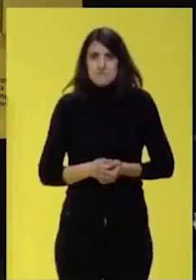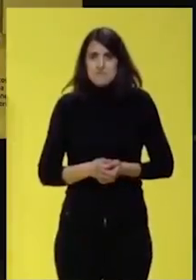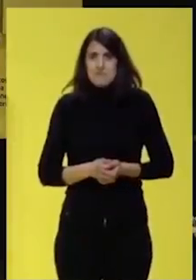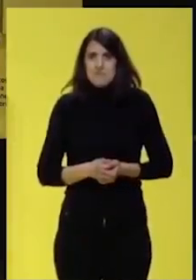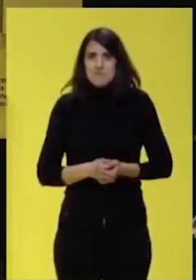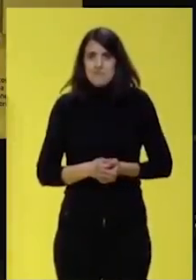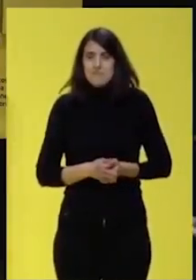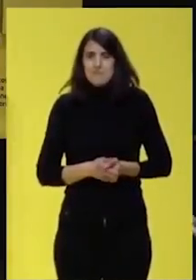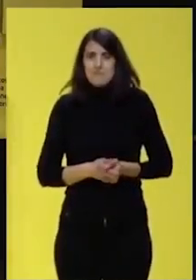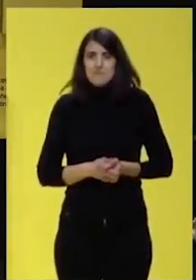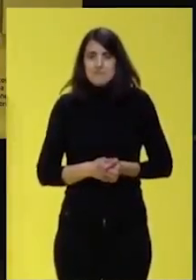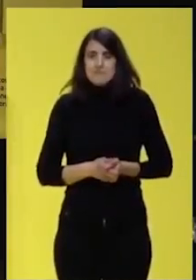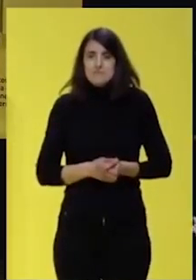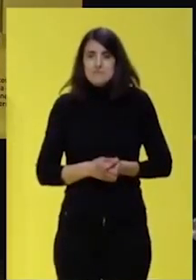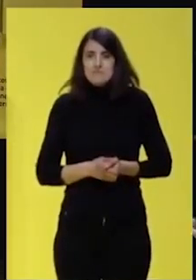Estado.